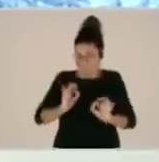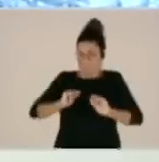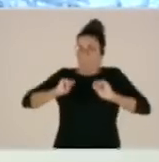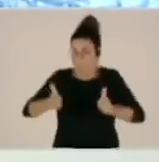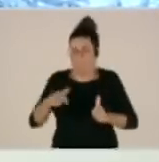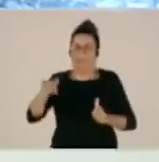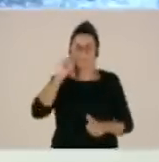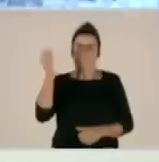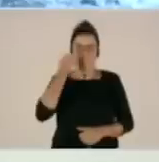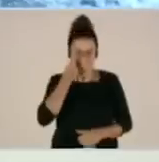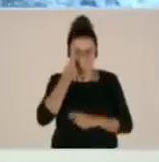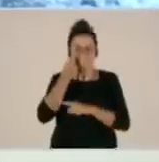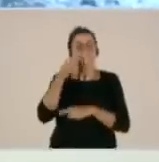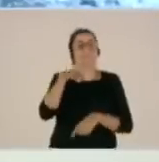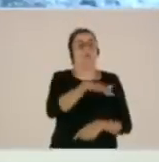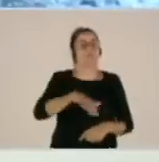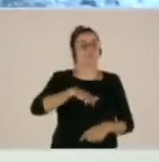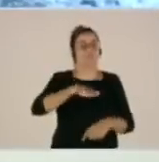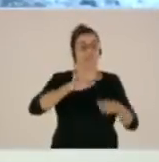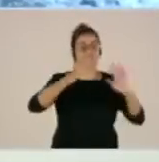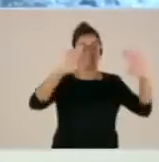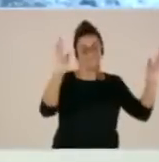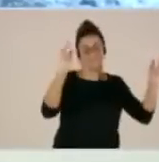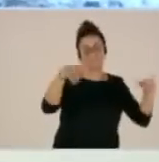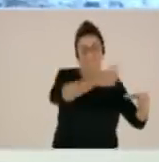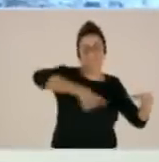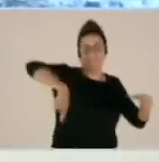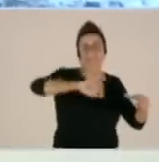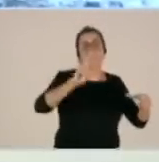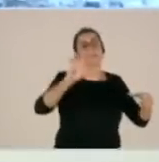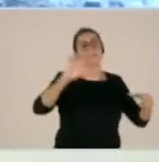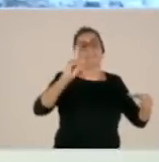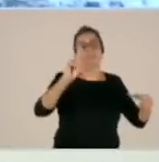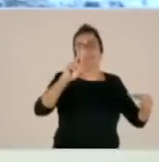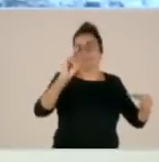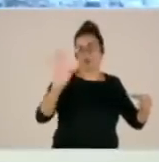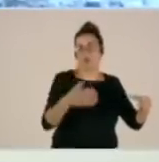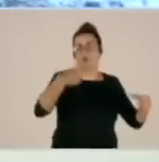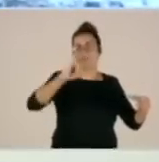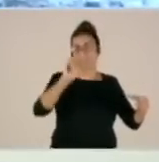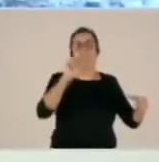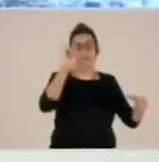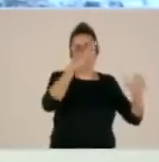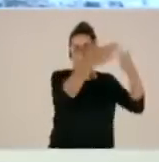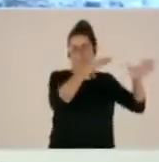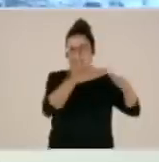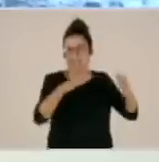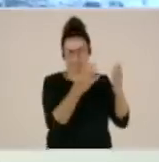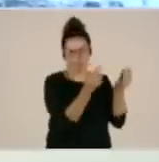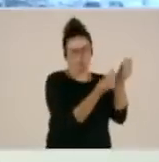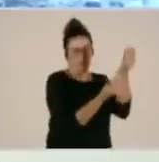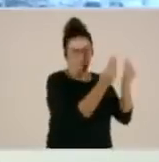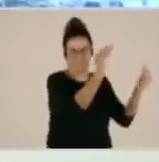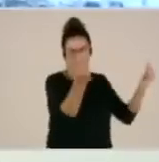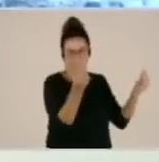En la zona de la caldera de Pedro Gil teníamos un pinar, en esta parte, un pinar relativamente denso que muere en el